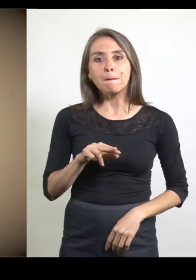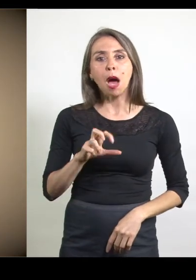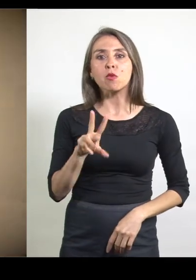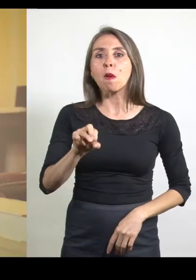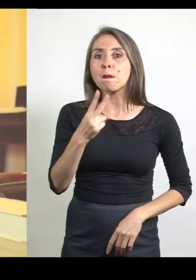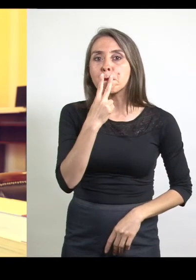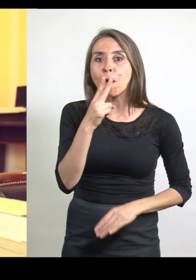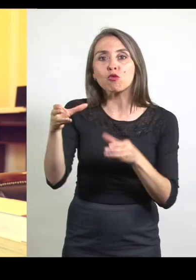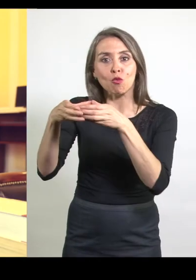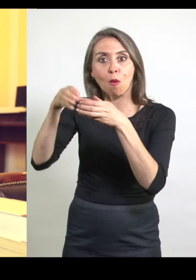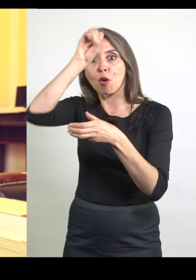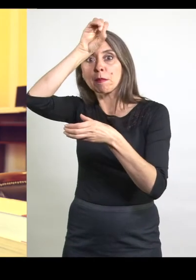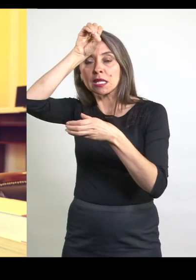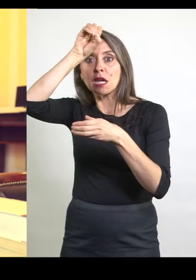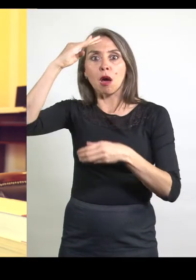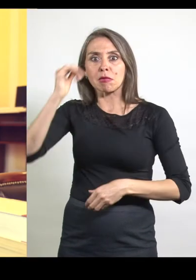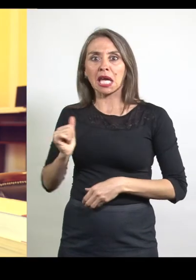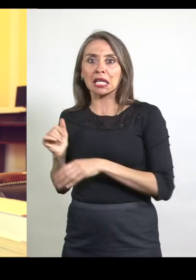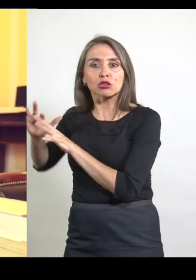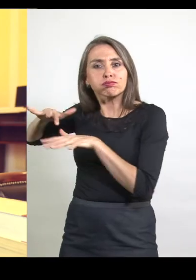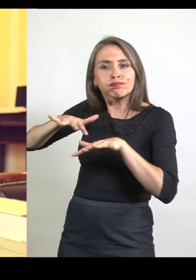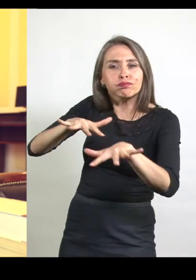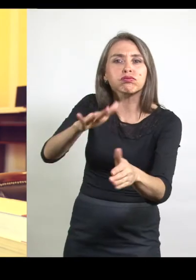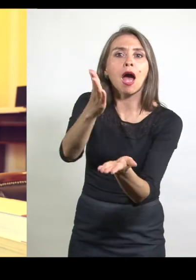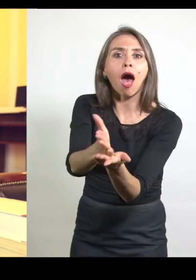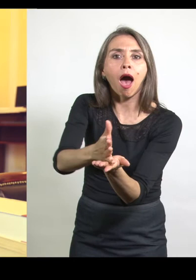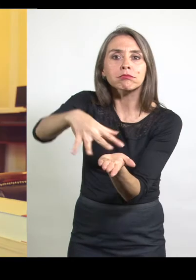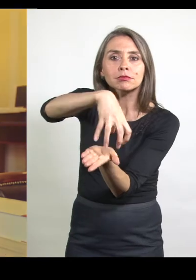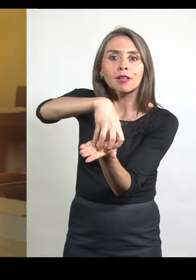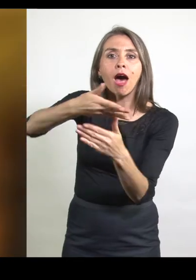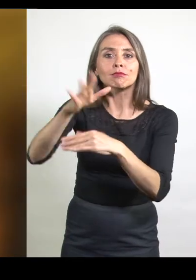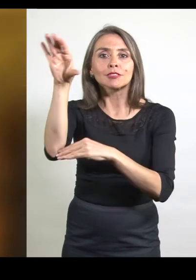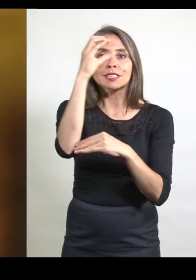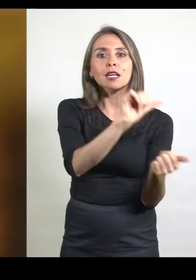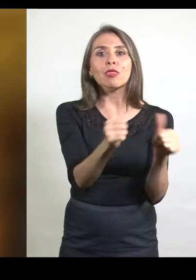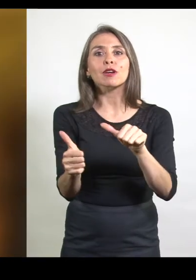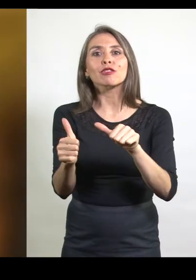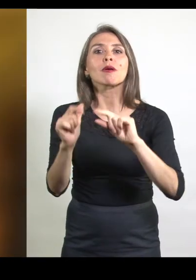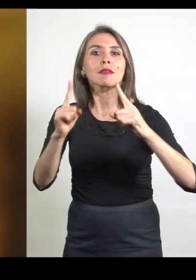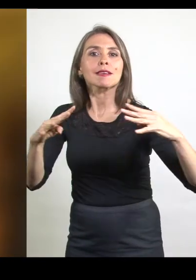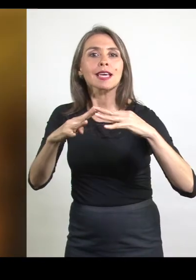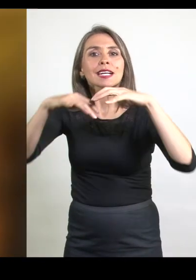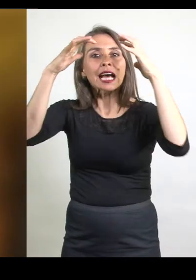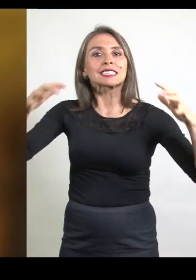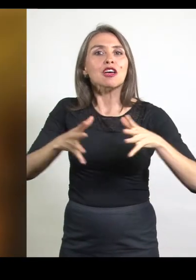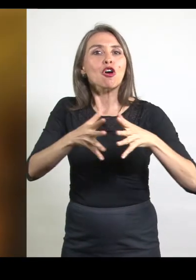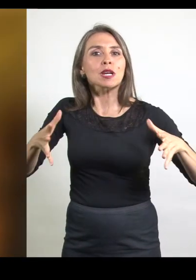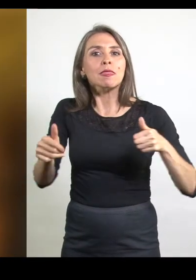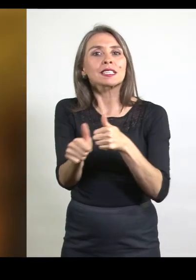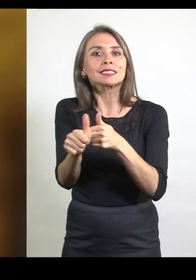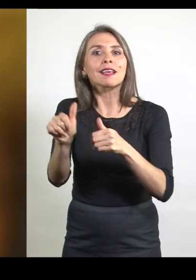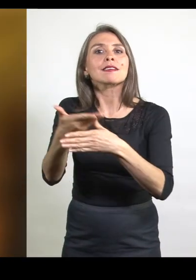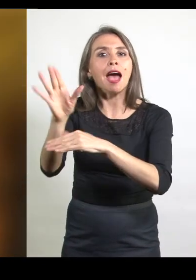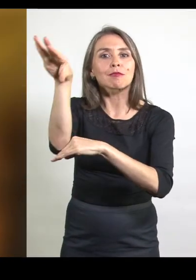La plutocracia minera equipó un ejército que avanzó hasta la Serena, siendo derrotado en la Batalla de Cerro Grande en las cercanías de esa